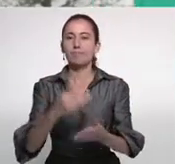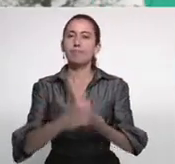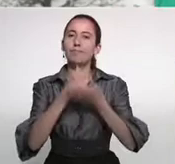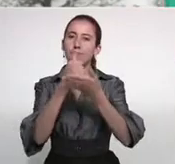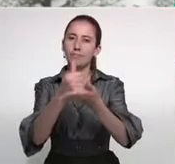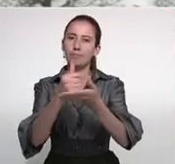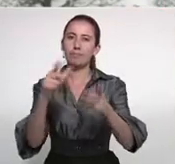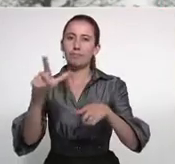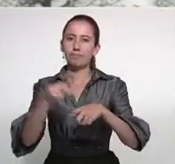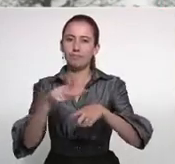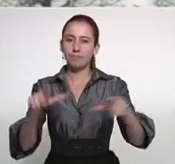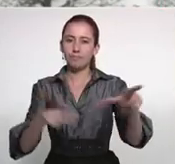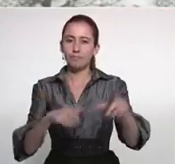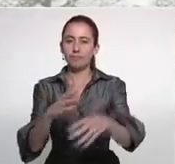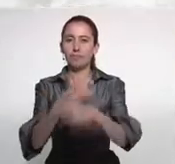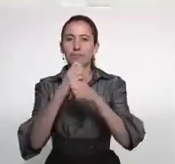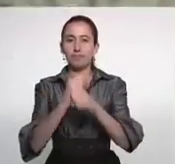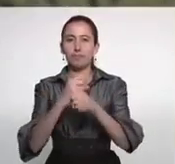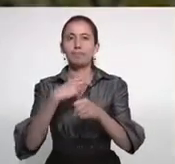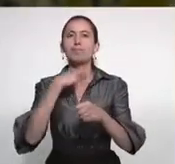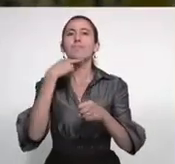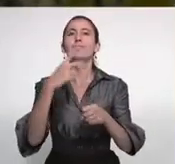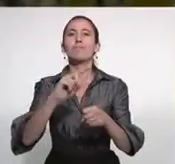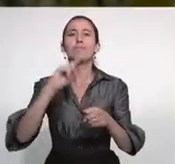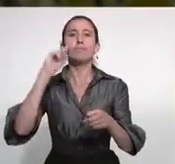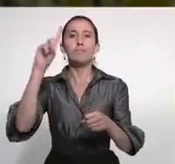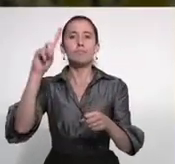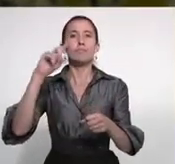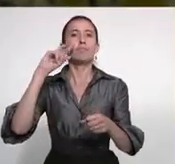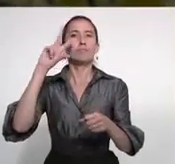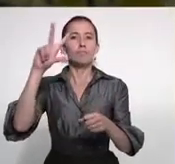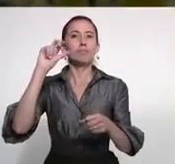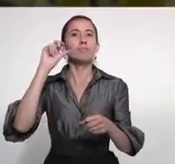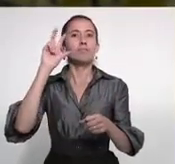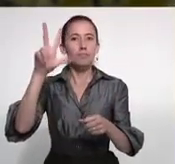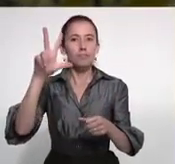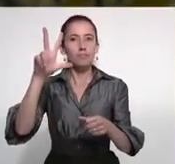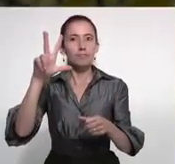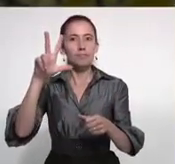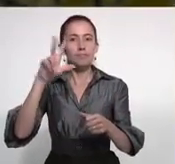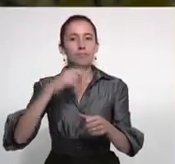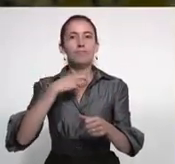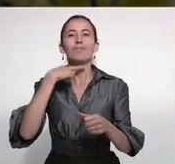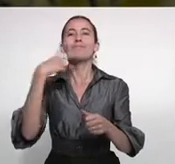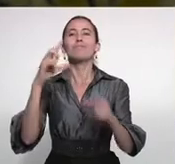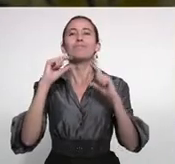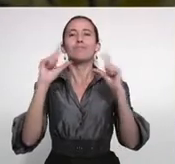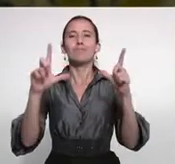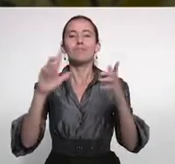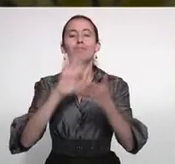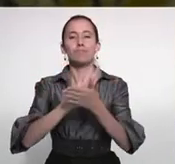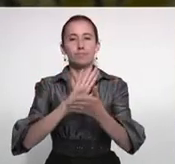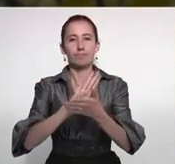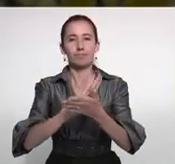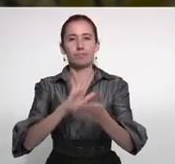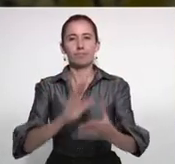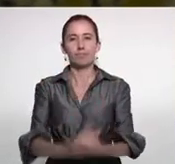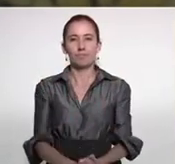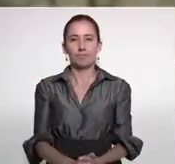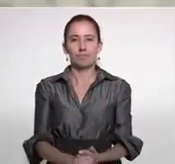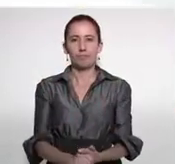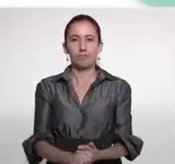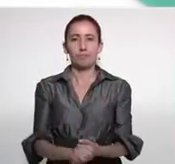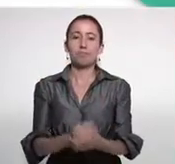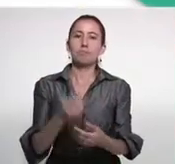personas para ir a un lugar seguro. Cuente en voz alta hasta que pase el sismo. Puede ayudarlo a mantener la calma.